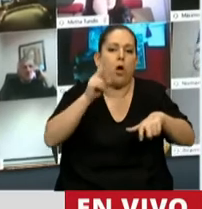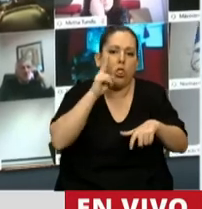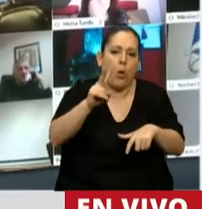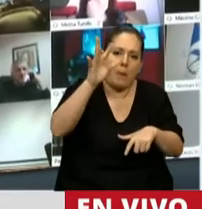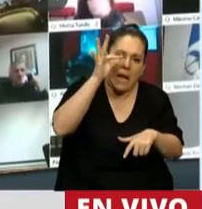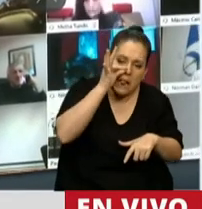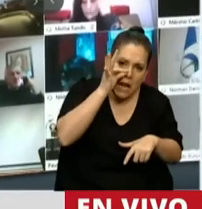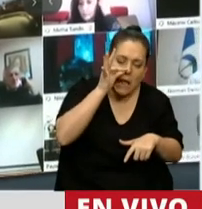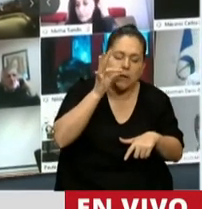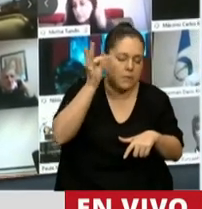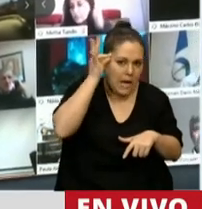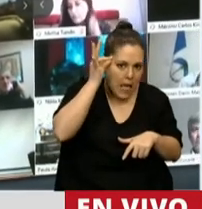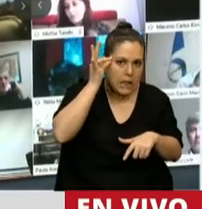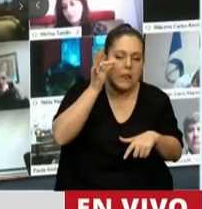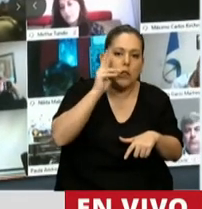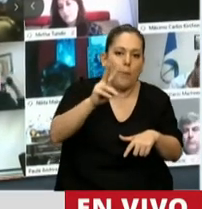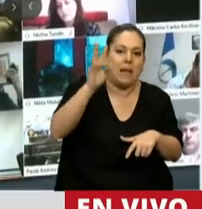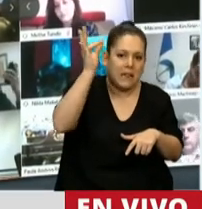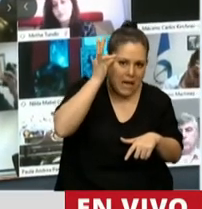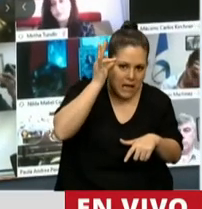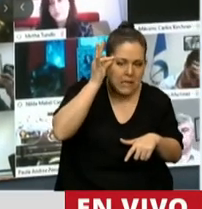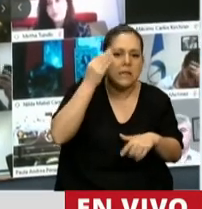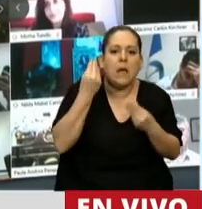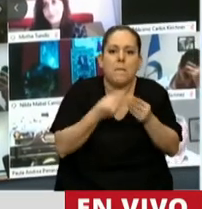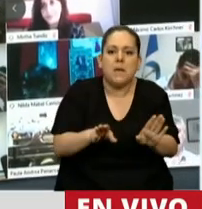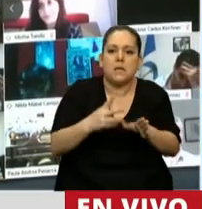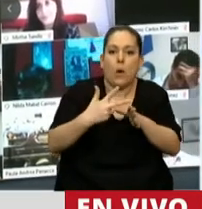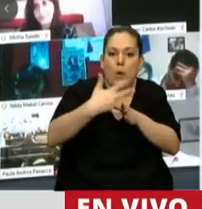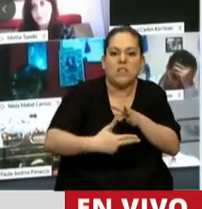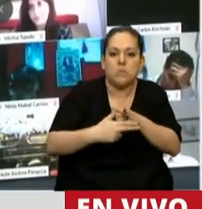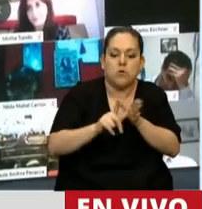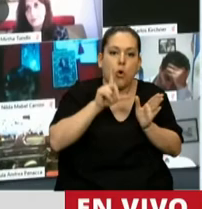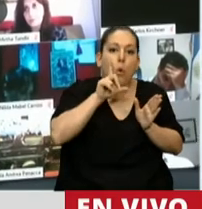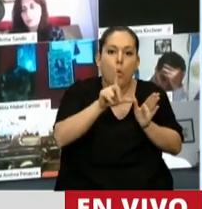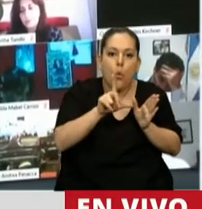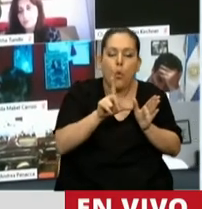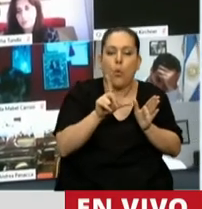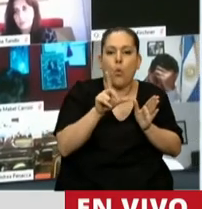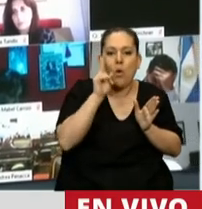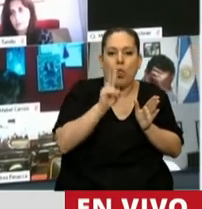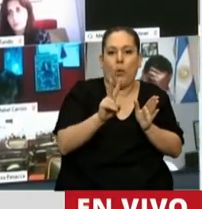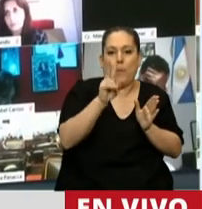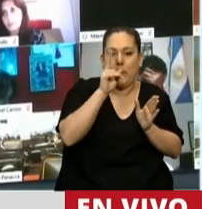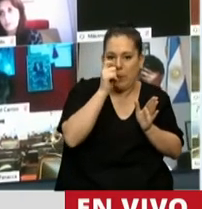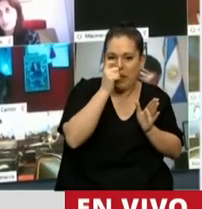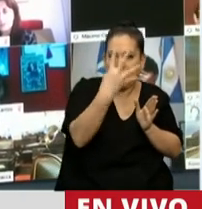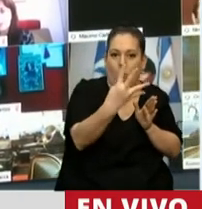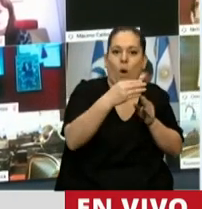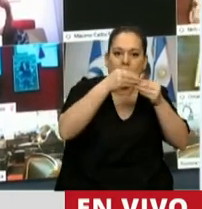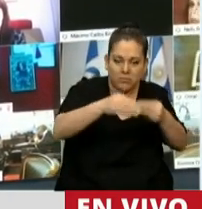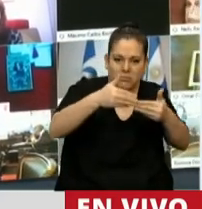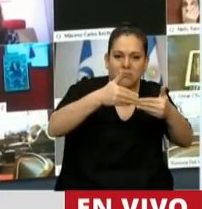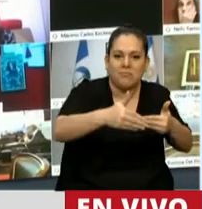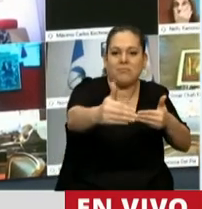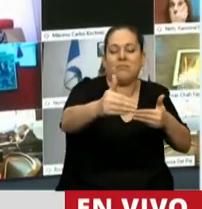2038 con inicio de vencimiento desde julio del 2024 y desde